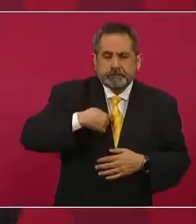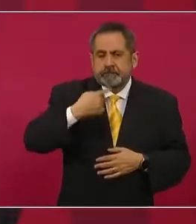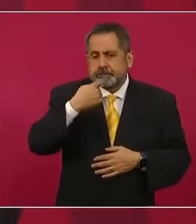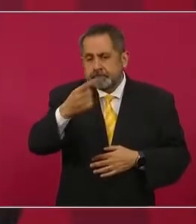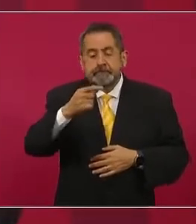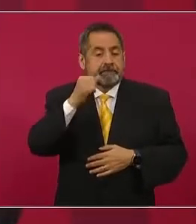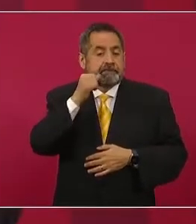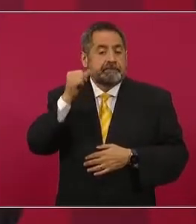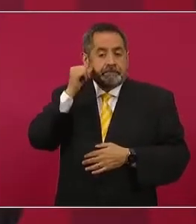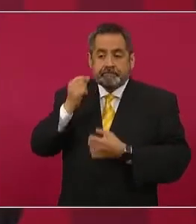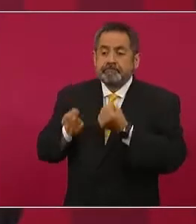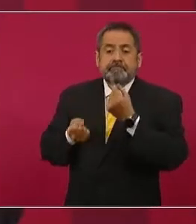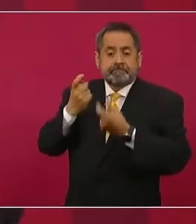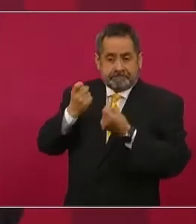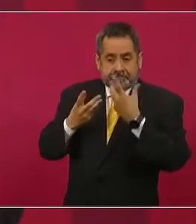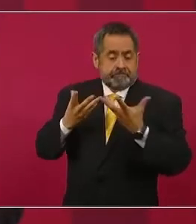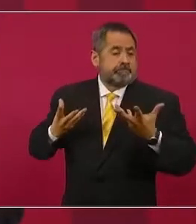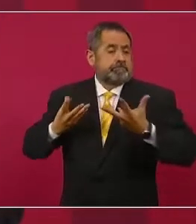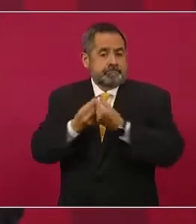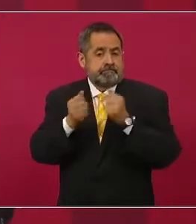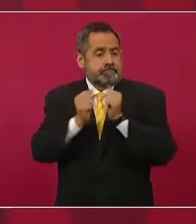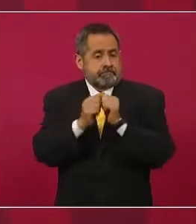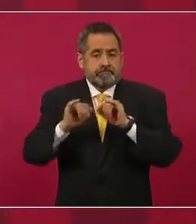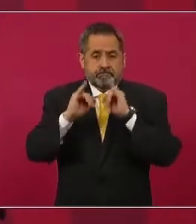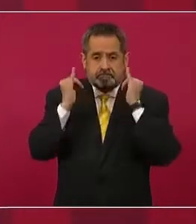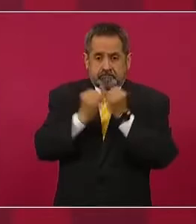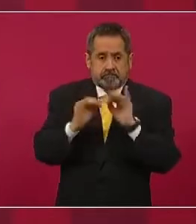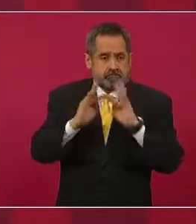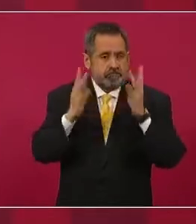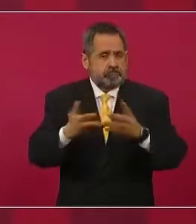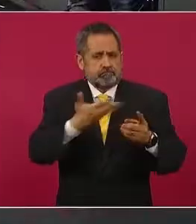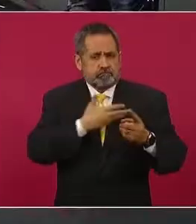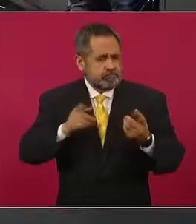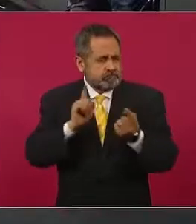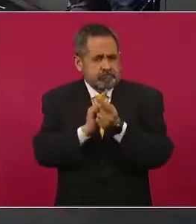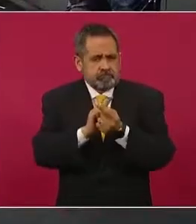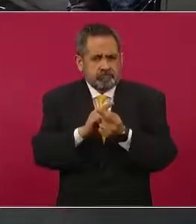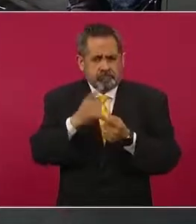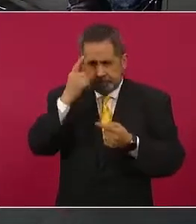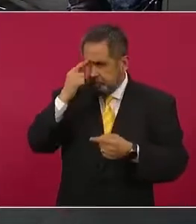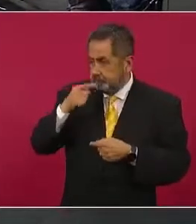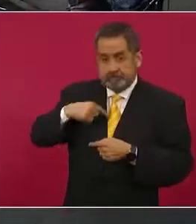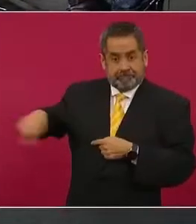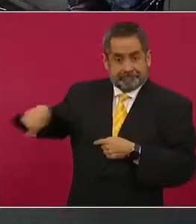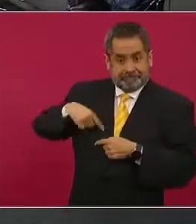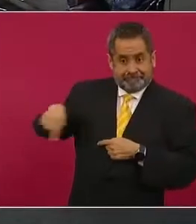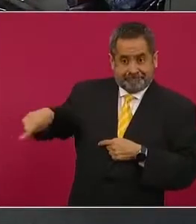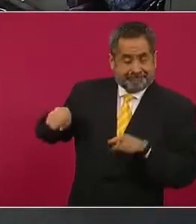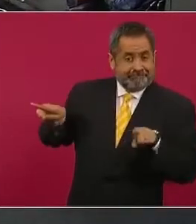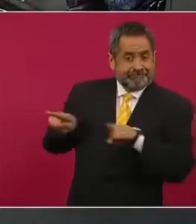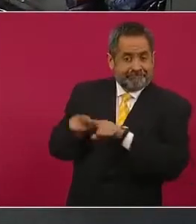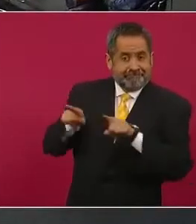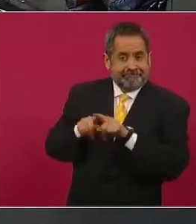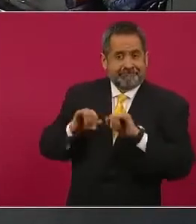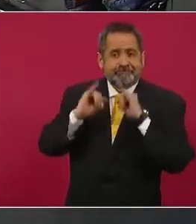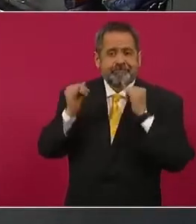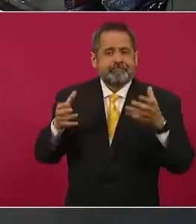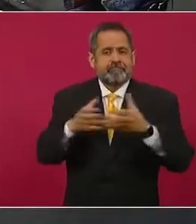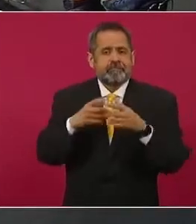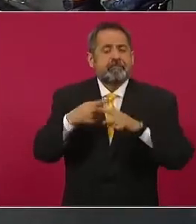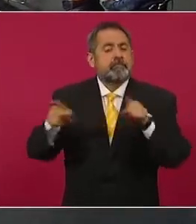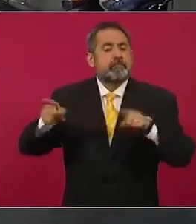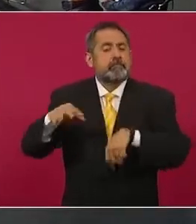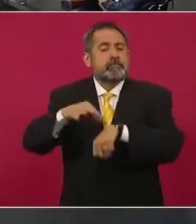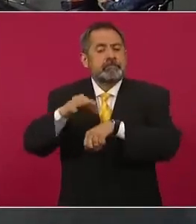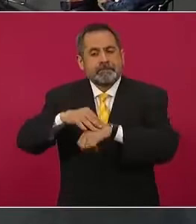el día de ayer algunos tuvimos reuniones con el señor presidente, prácticamente los que estamos aquí, a excepción del doctor